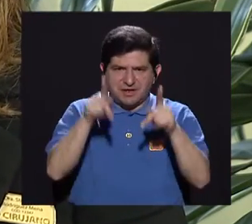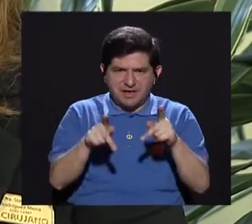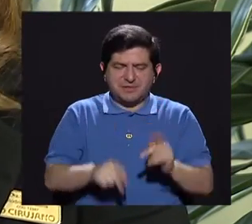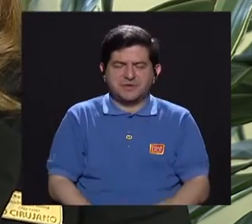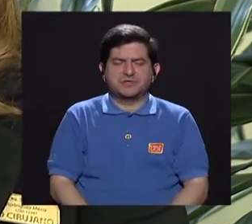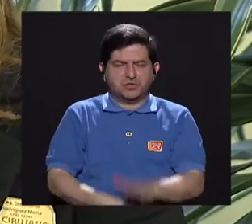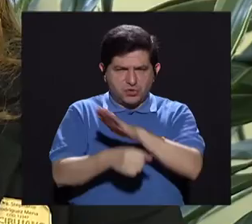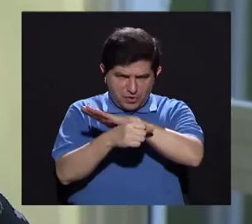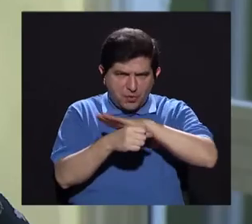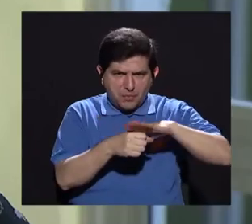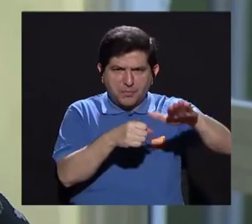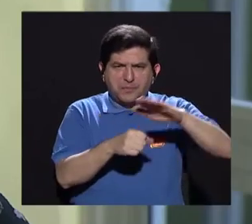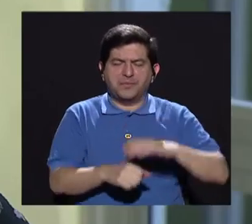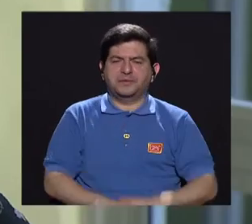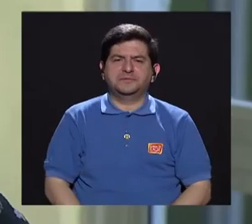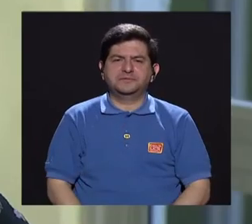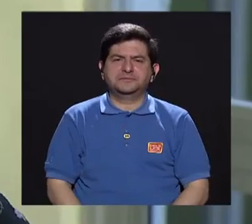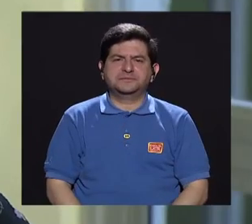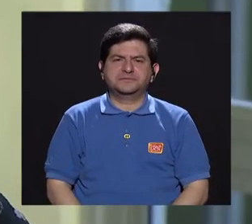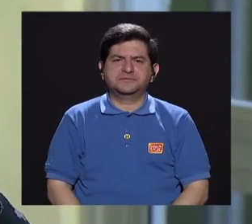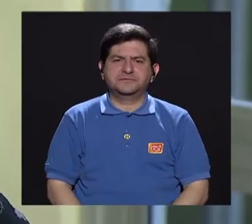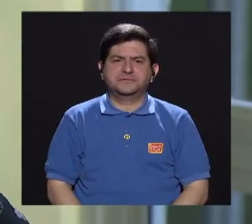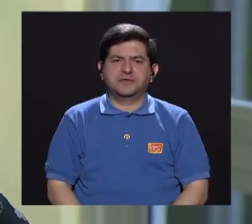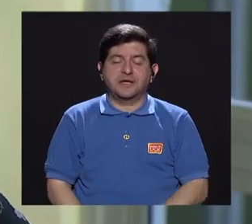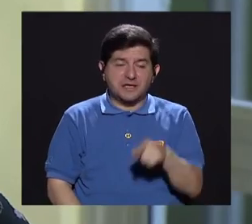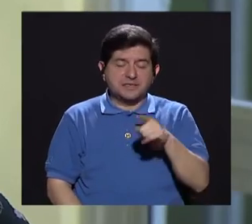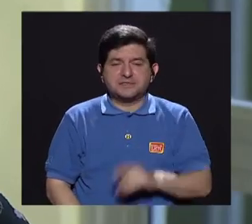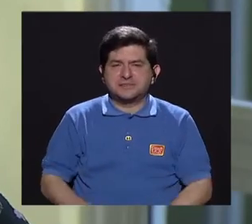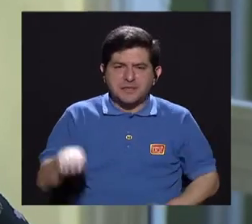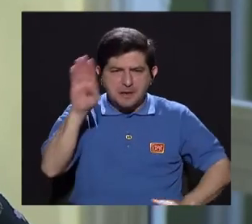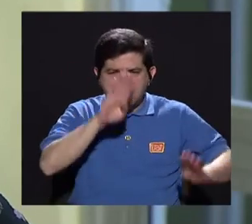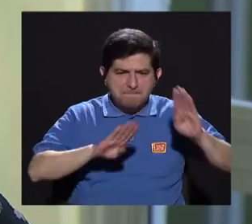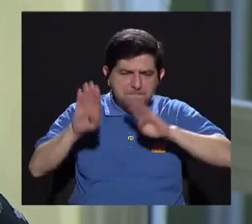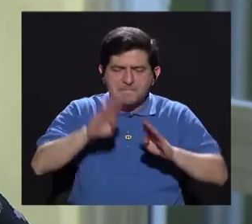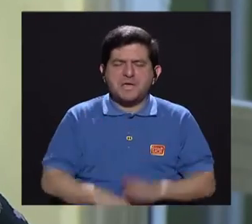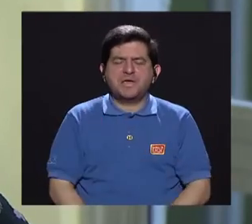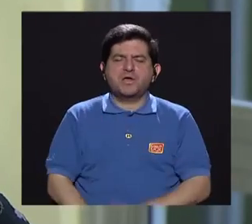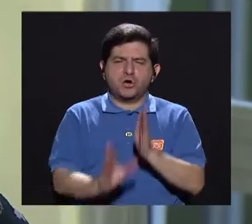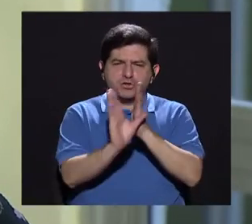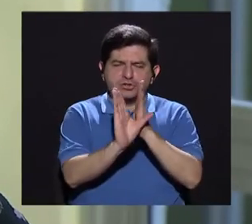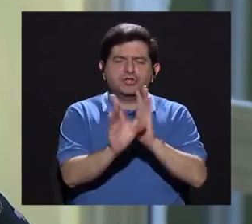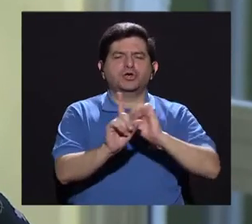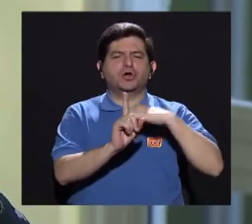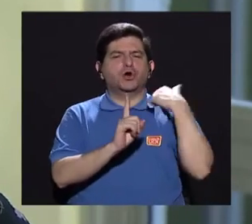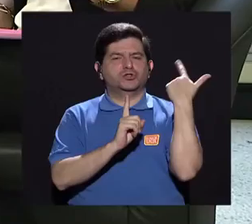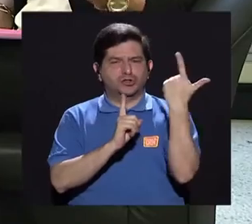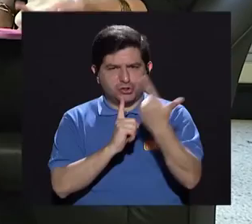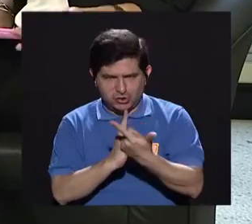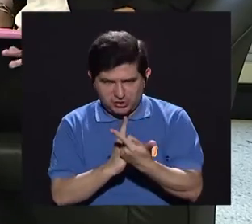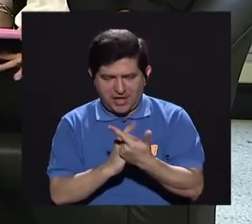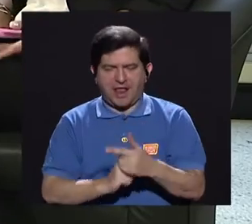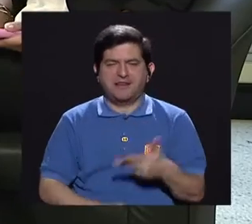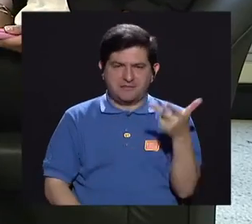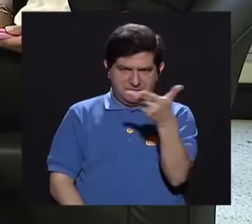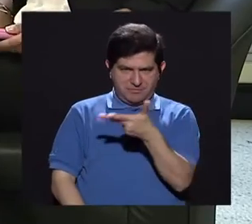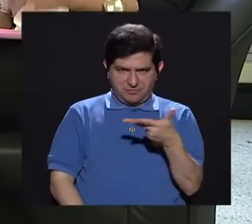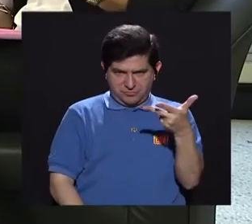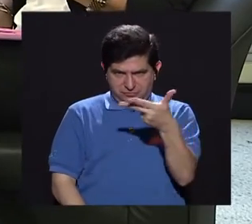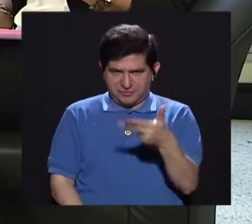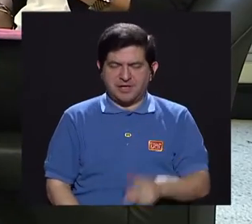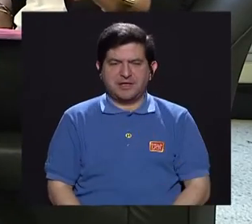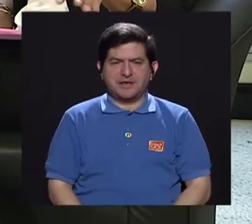forma integral, lo que llamamos, ¿verdad? Bios, psicosocial, la parte biológica, la parte psicológica, la parte social.